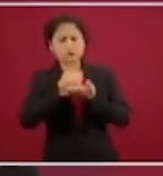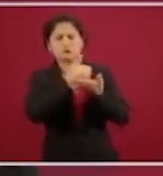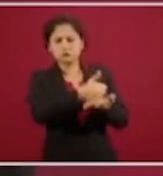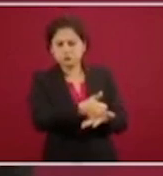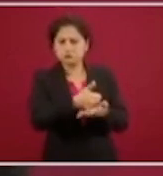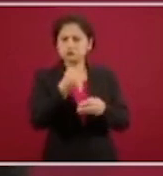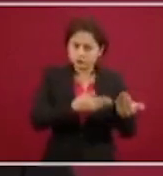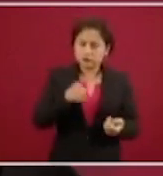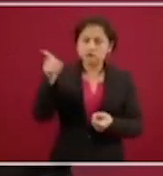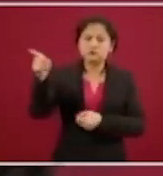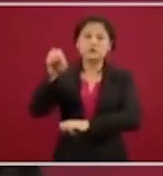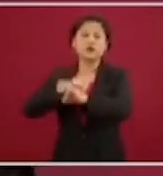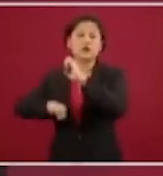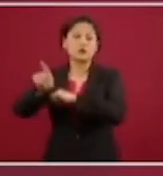necesitan.